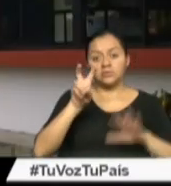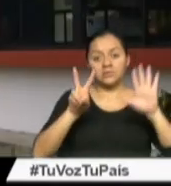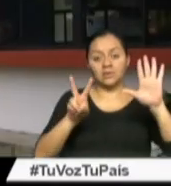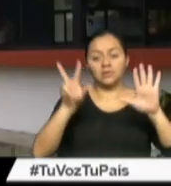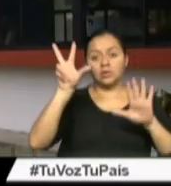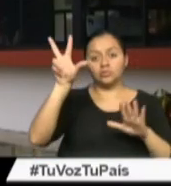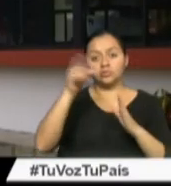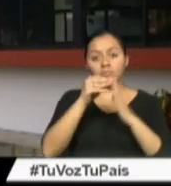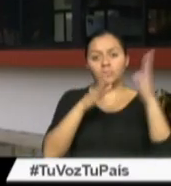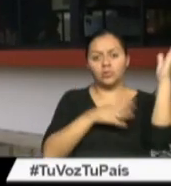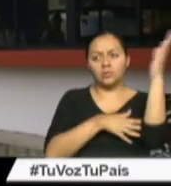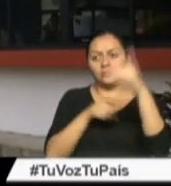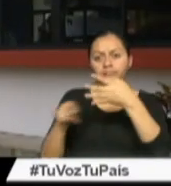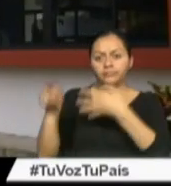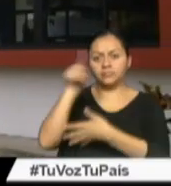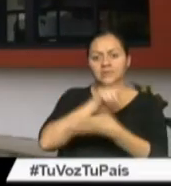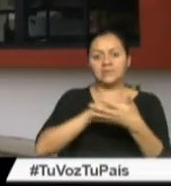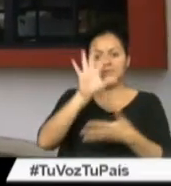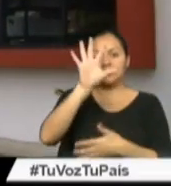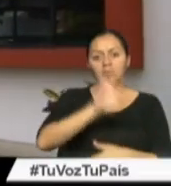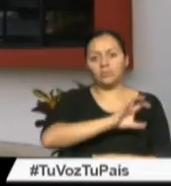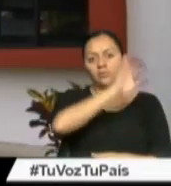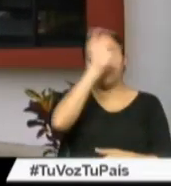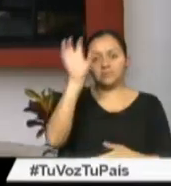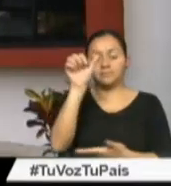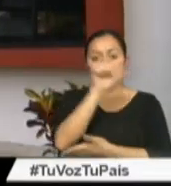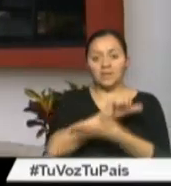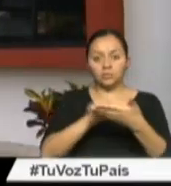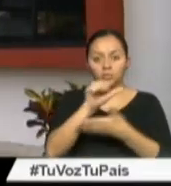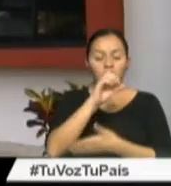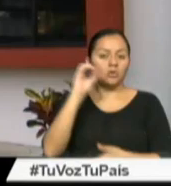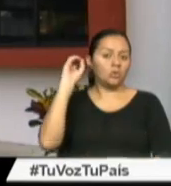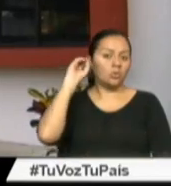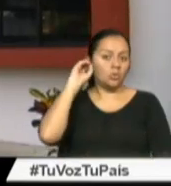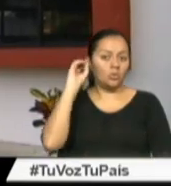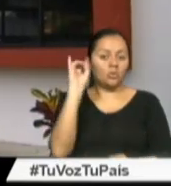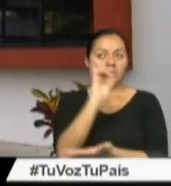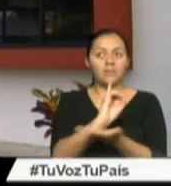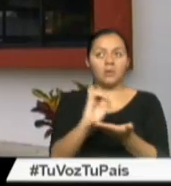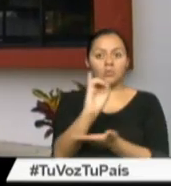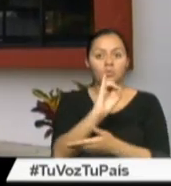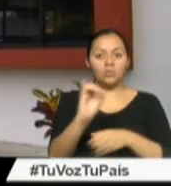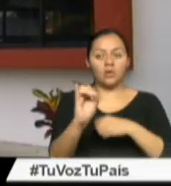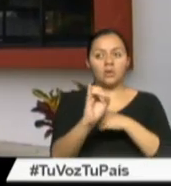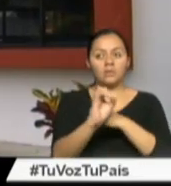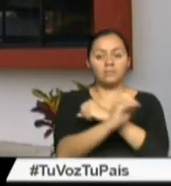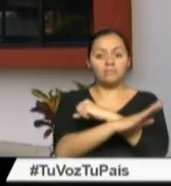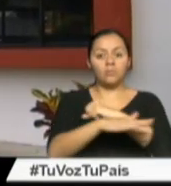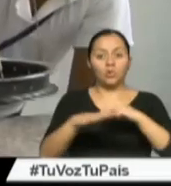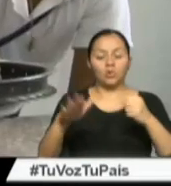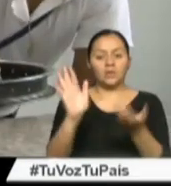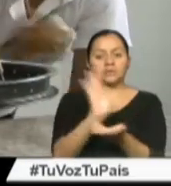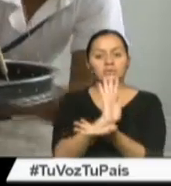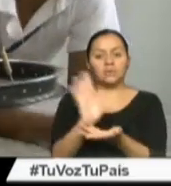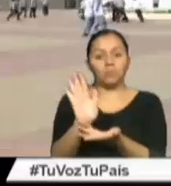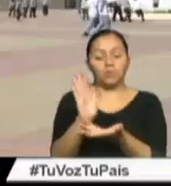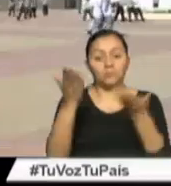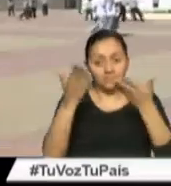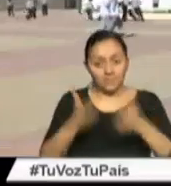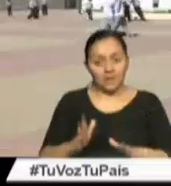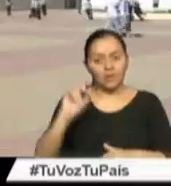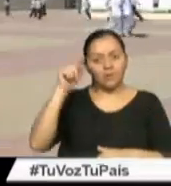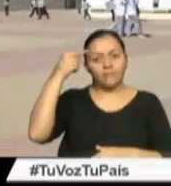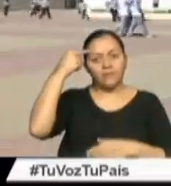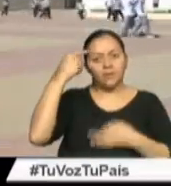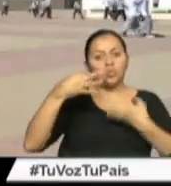cinco provincias del país Azuay El Oro Imbabura Morona Santiago y Zamora Chinchipe Con esto el gobierno